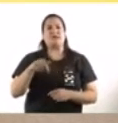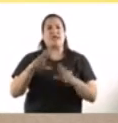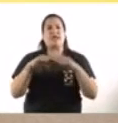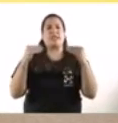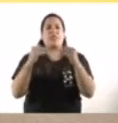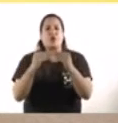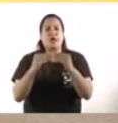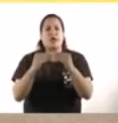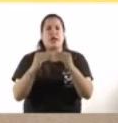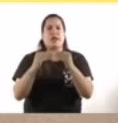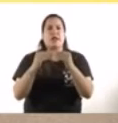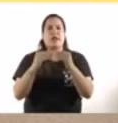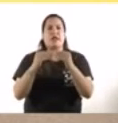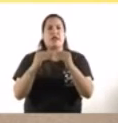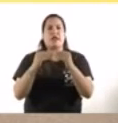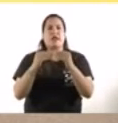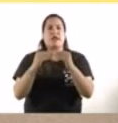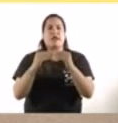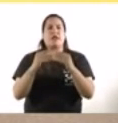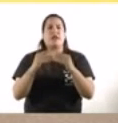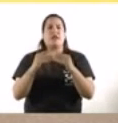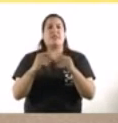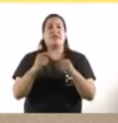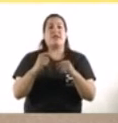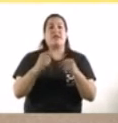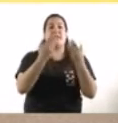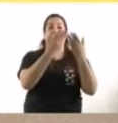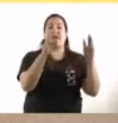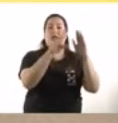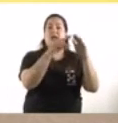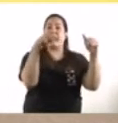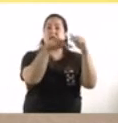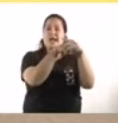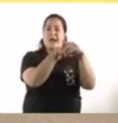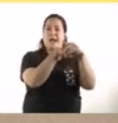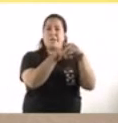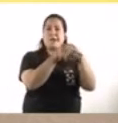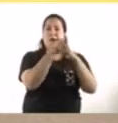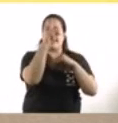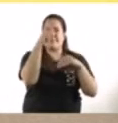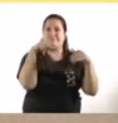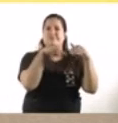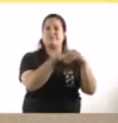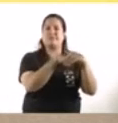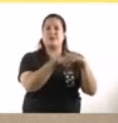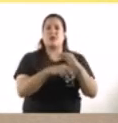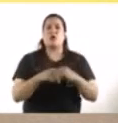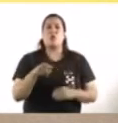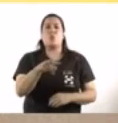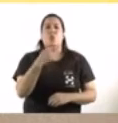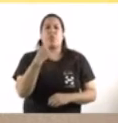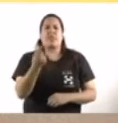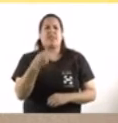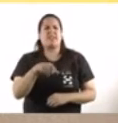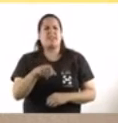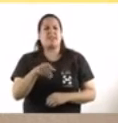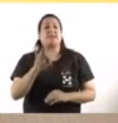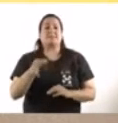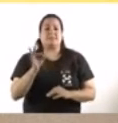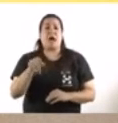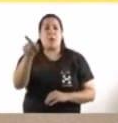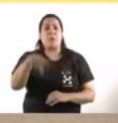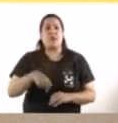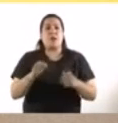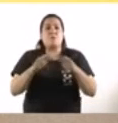con la ocupación de camas de terapia intensiva usted jefe de gobierno recién dijo que esperan un crecimiento de